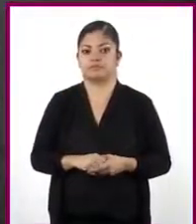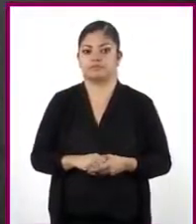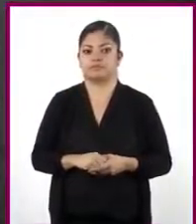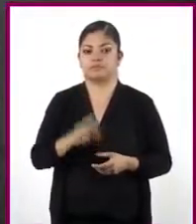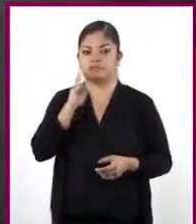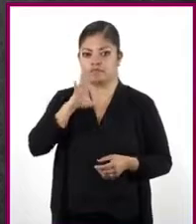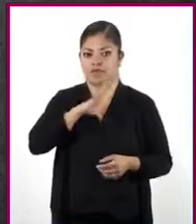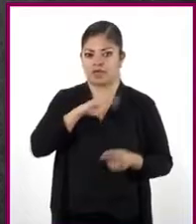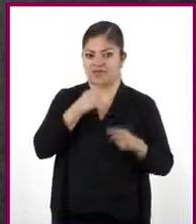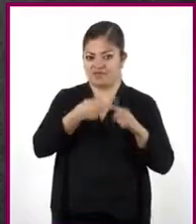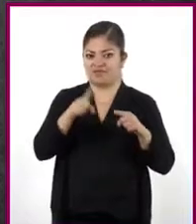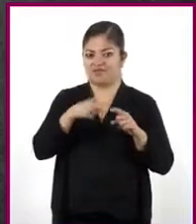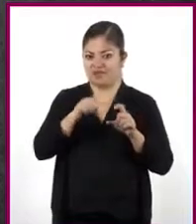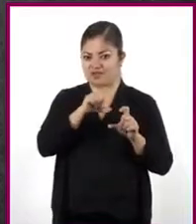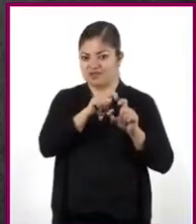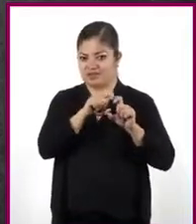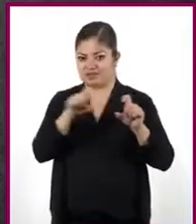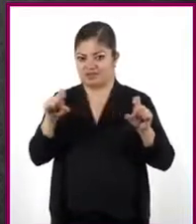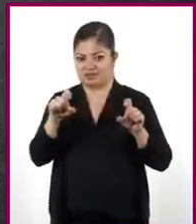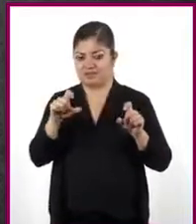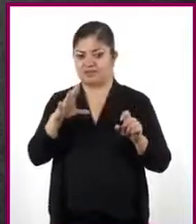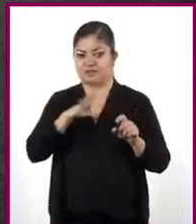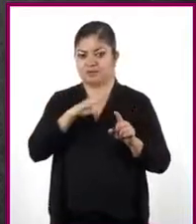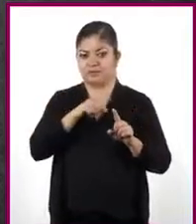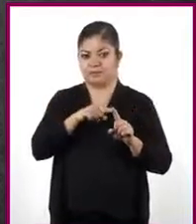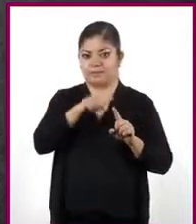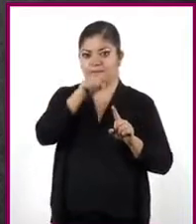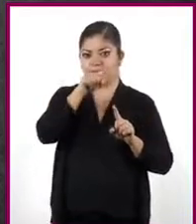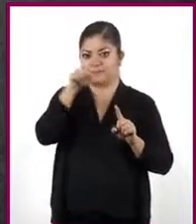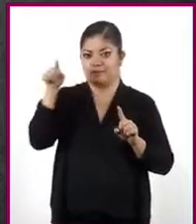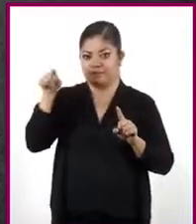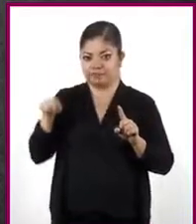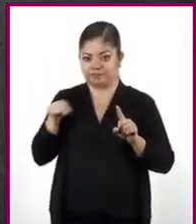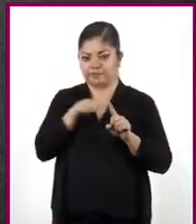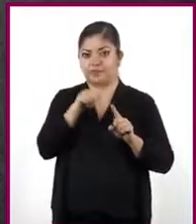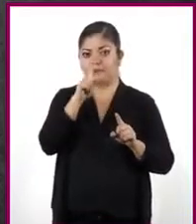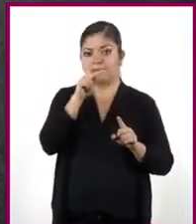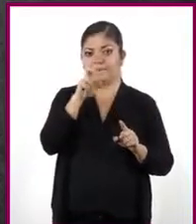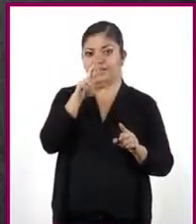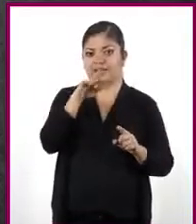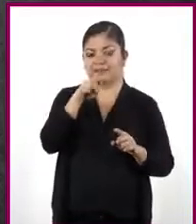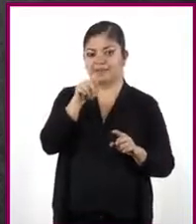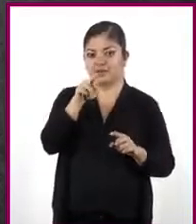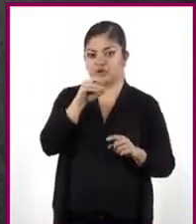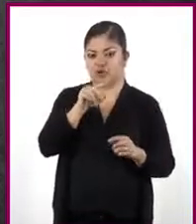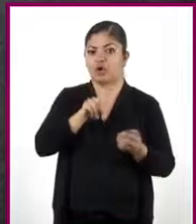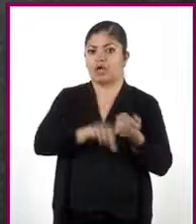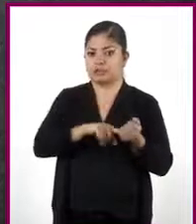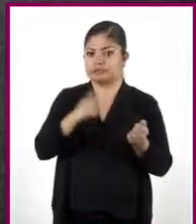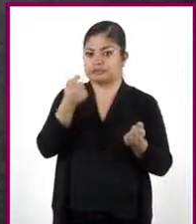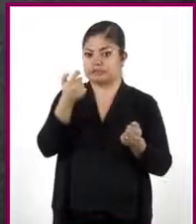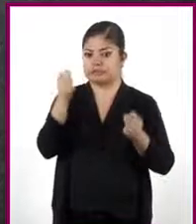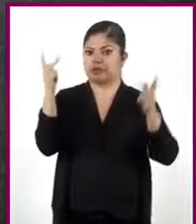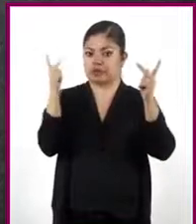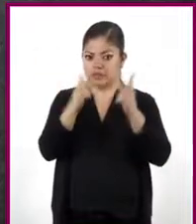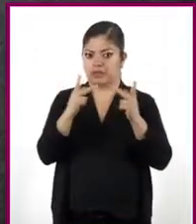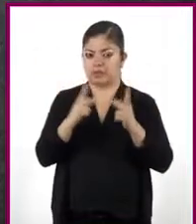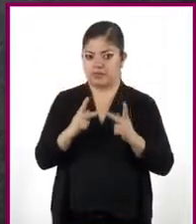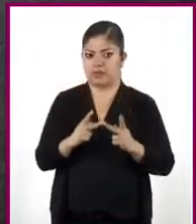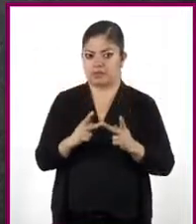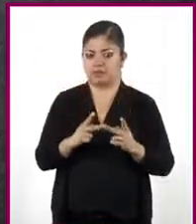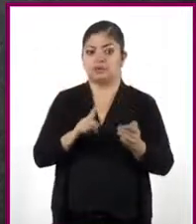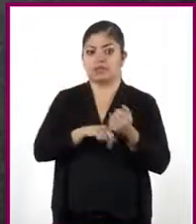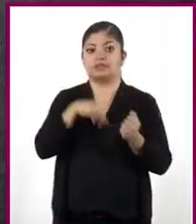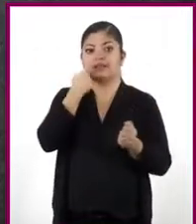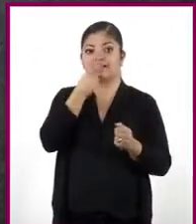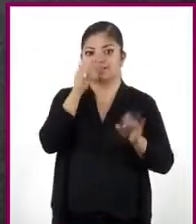expresiones algebraicas para expresar el perímetro del siguiente rectángulo y veamos que son equivalentes, es decir, que representan